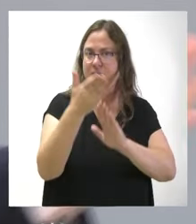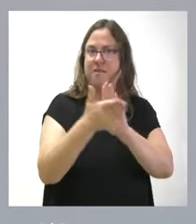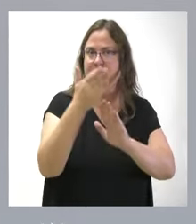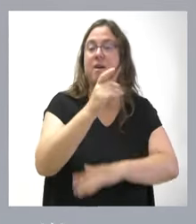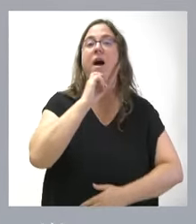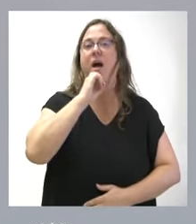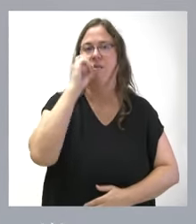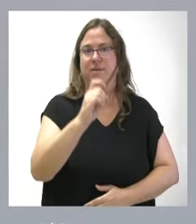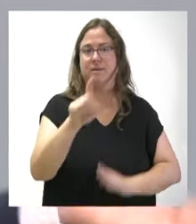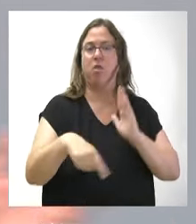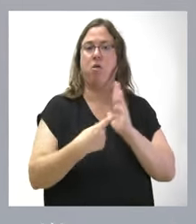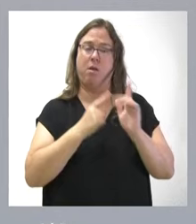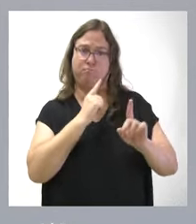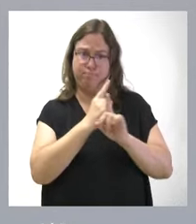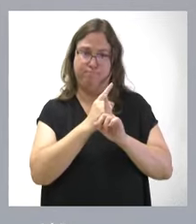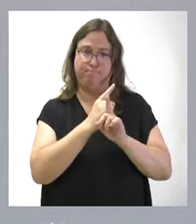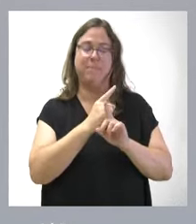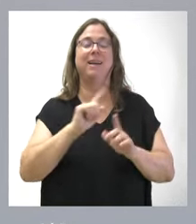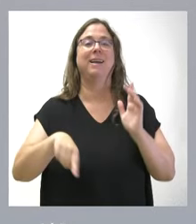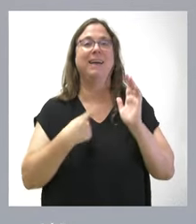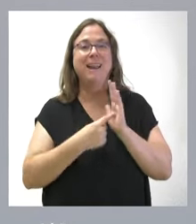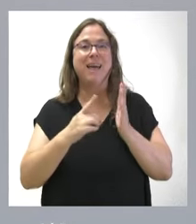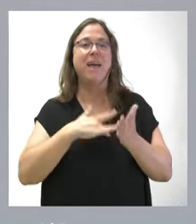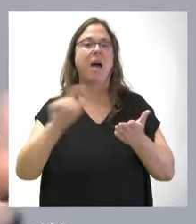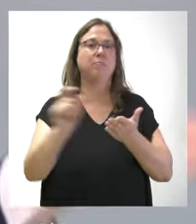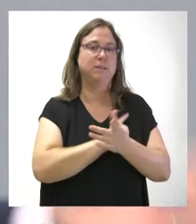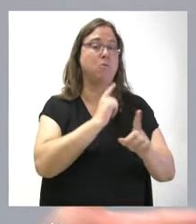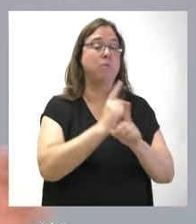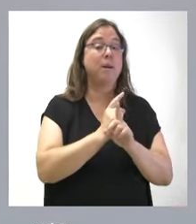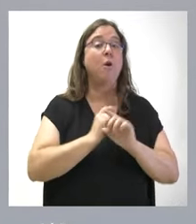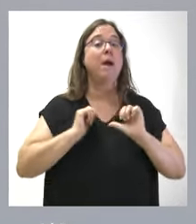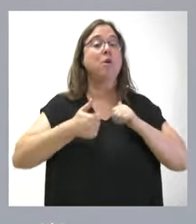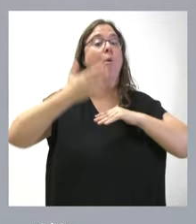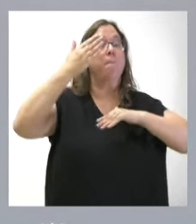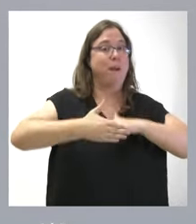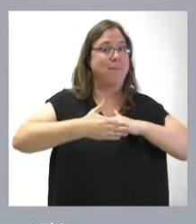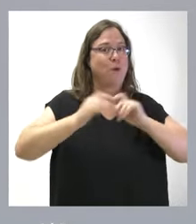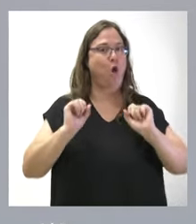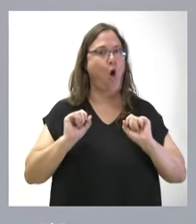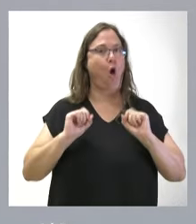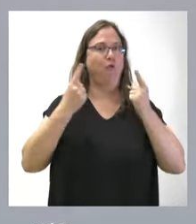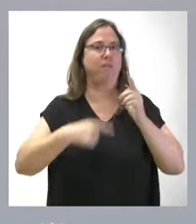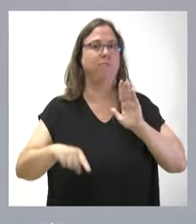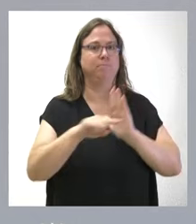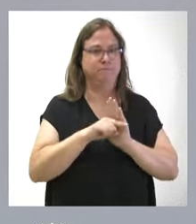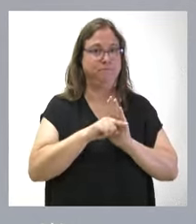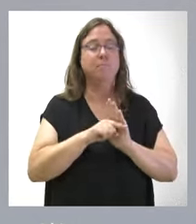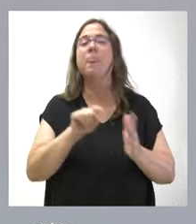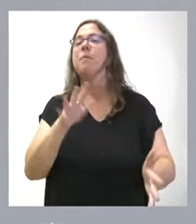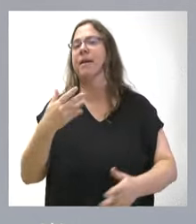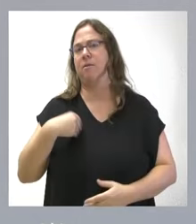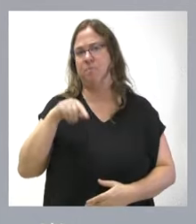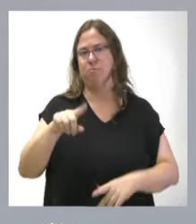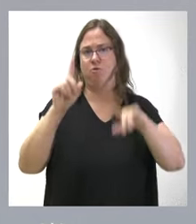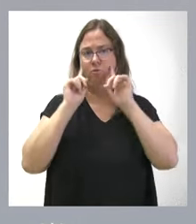del recurso sobre la ley de amnistía y, sin embargo, no empezó a transcurrir el plazo hasta que la ley no fue una realidad, no entró en vigor. Algo parecido ocurre